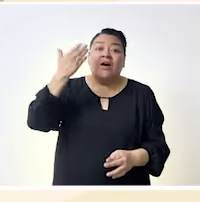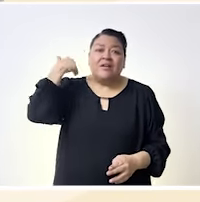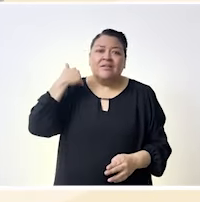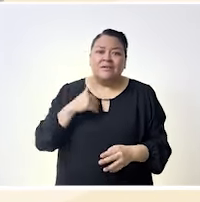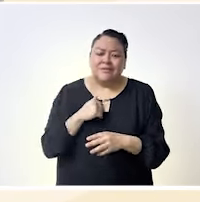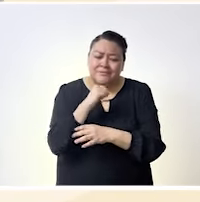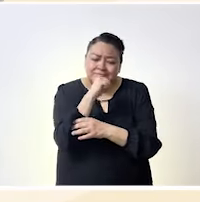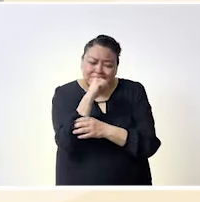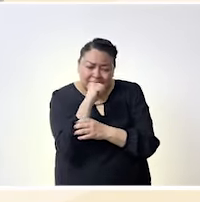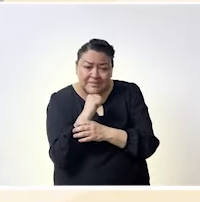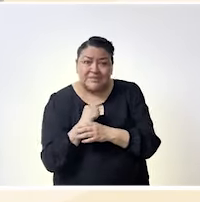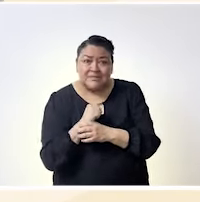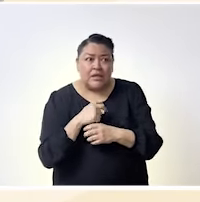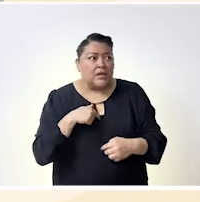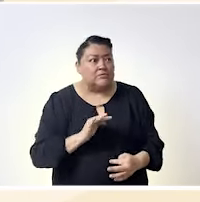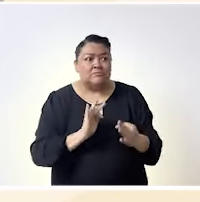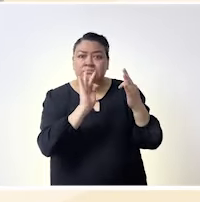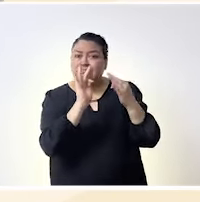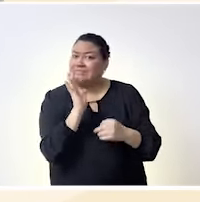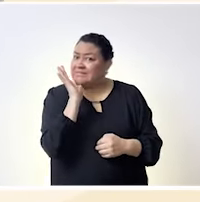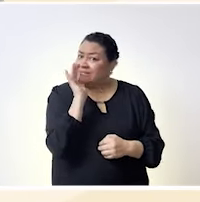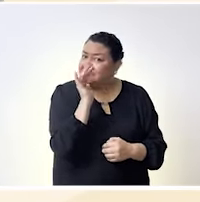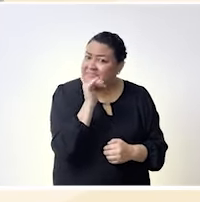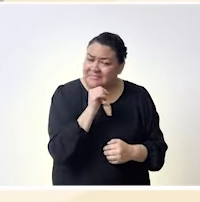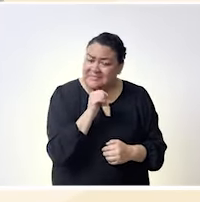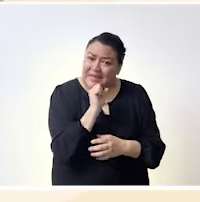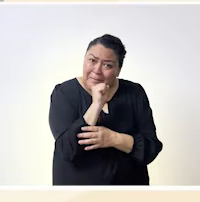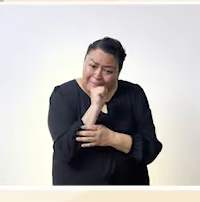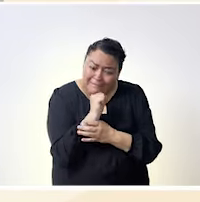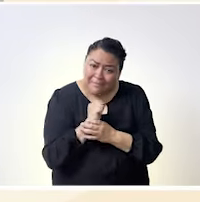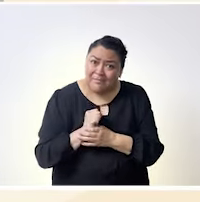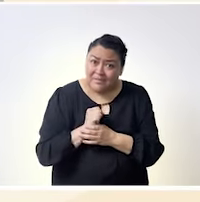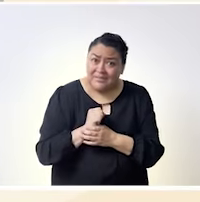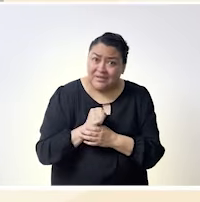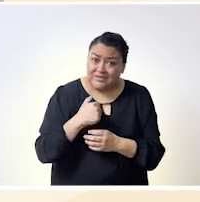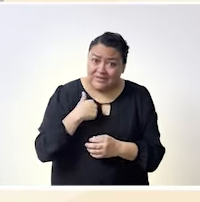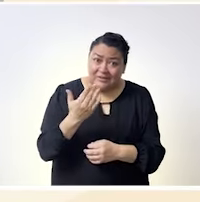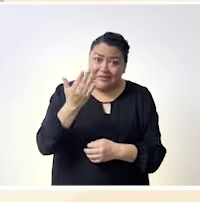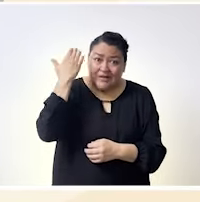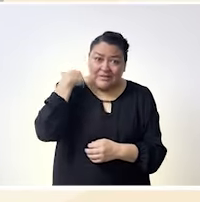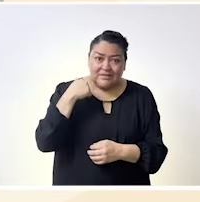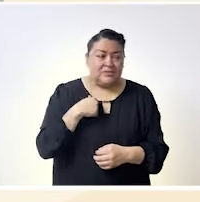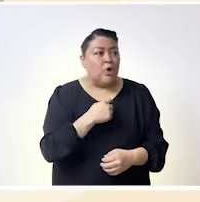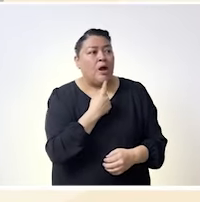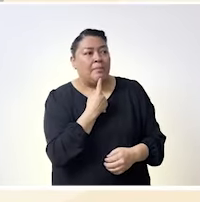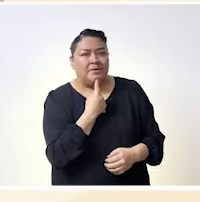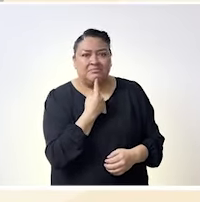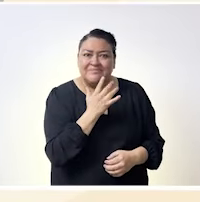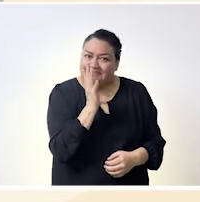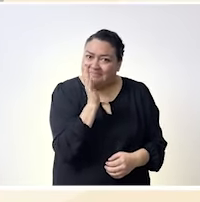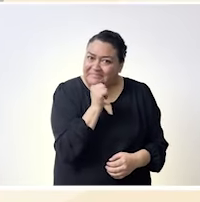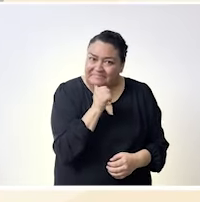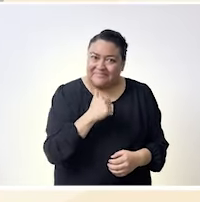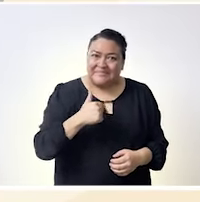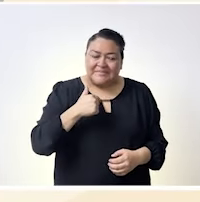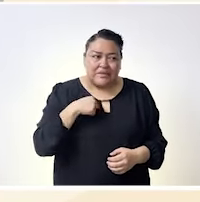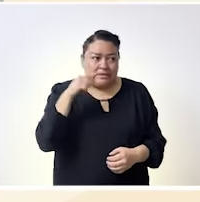yo no me podía defender en el sentido de en lo verbal